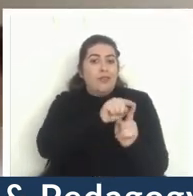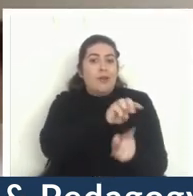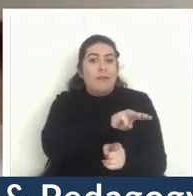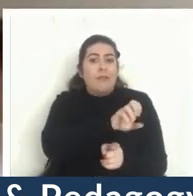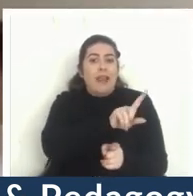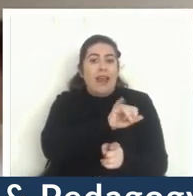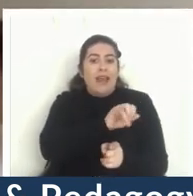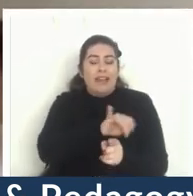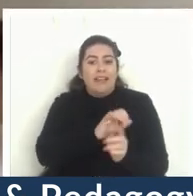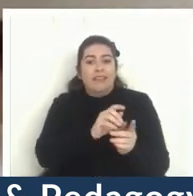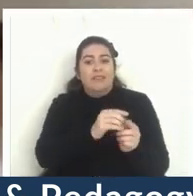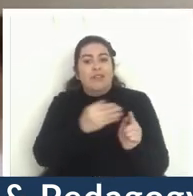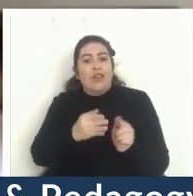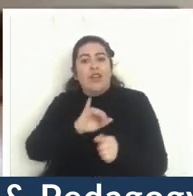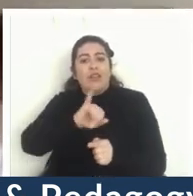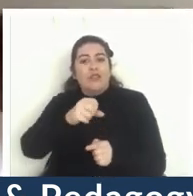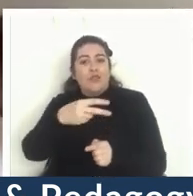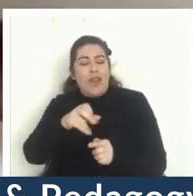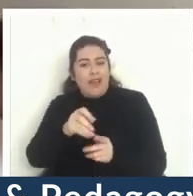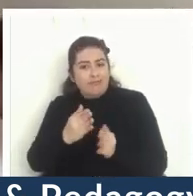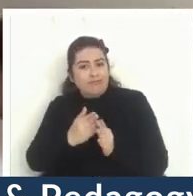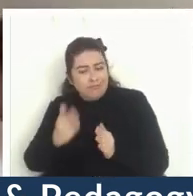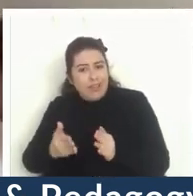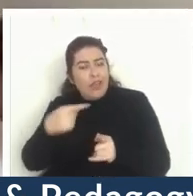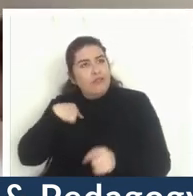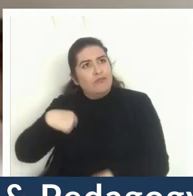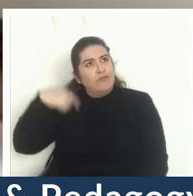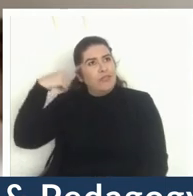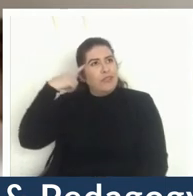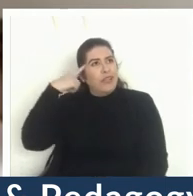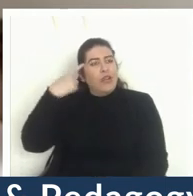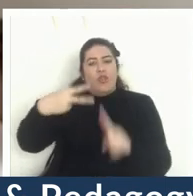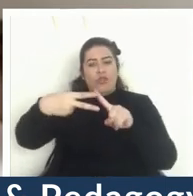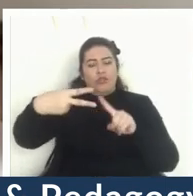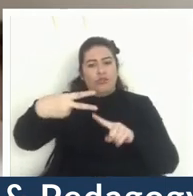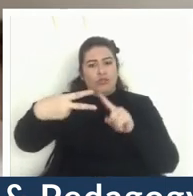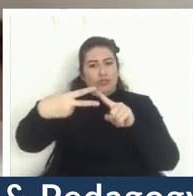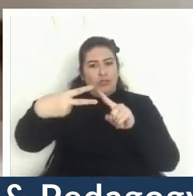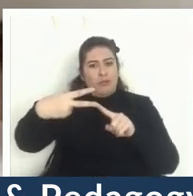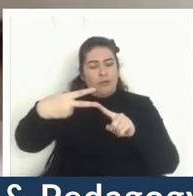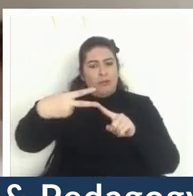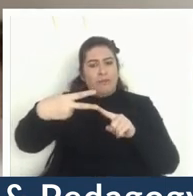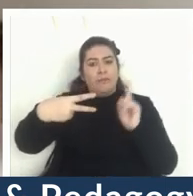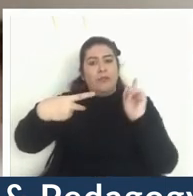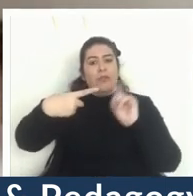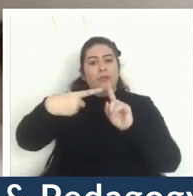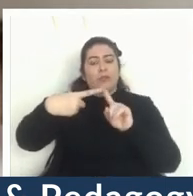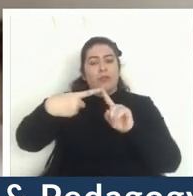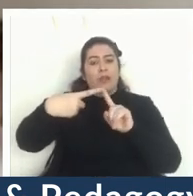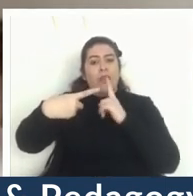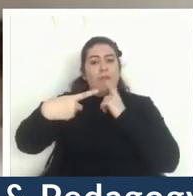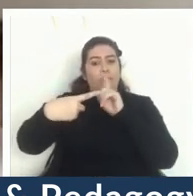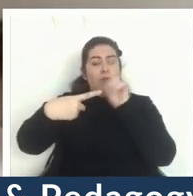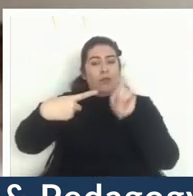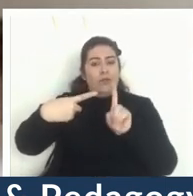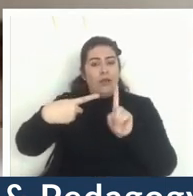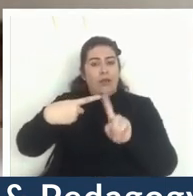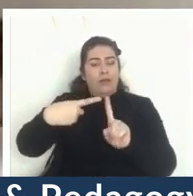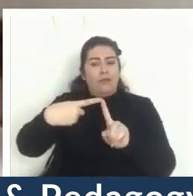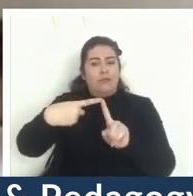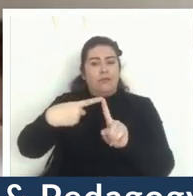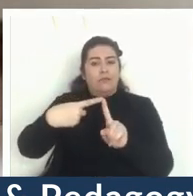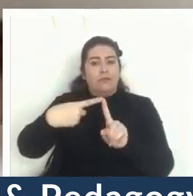que Joan ha desarrollado estoy pensando en dos cosas una es la pregunta respecto de